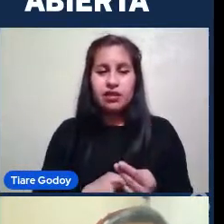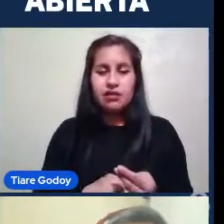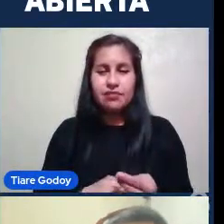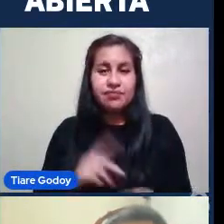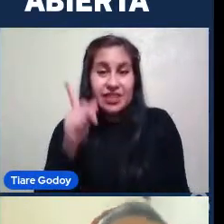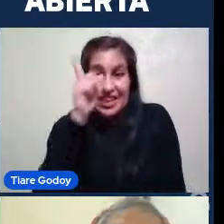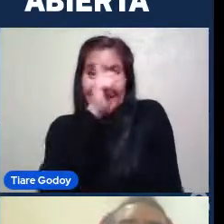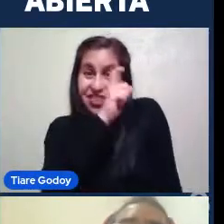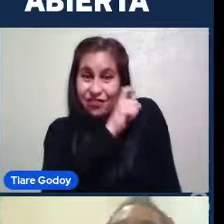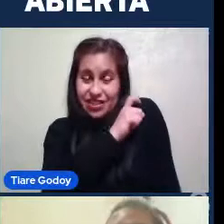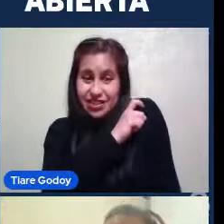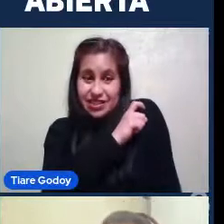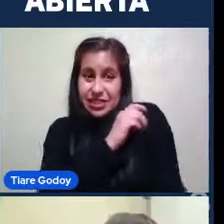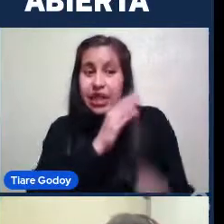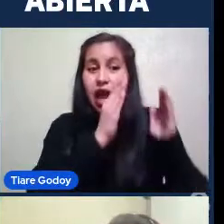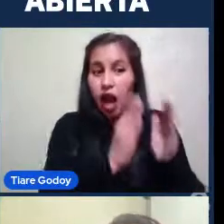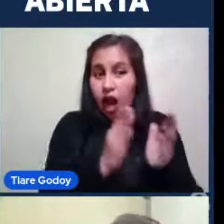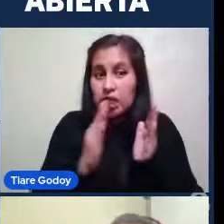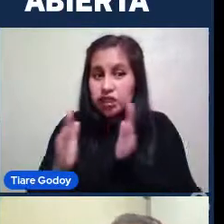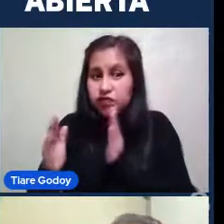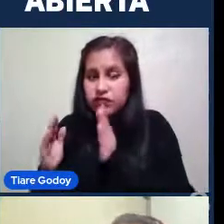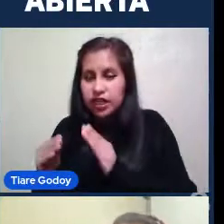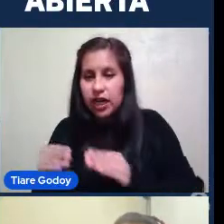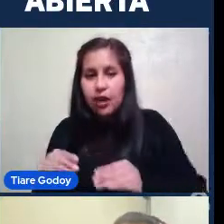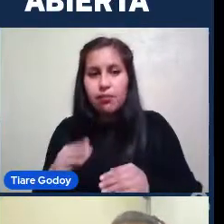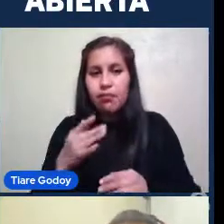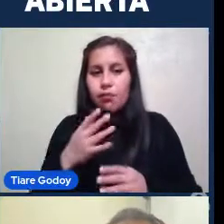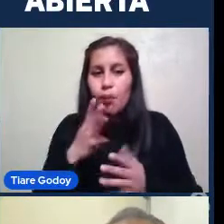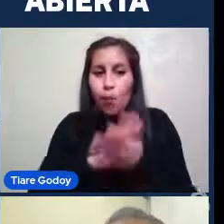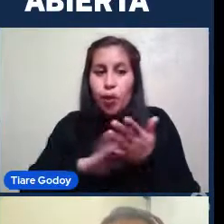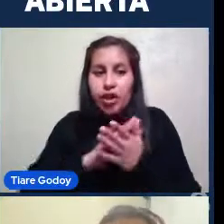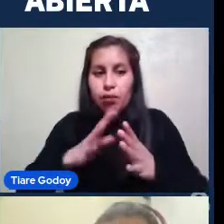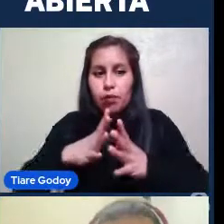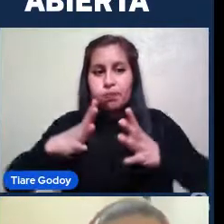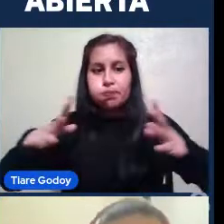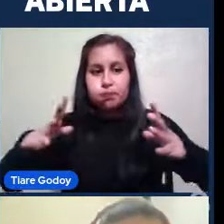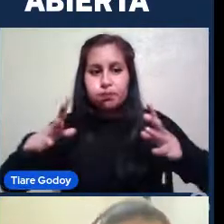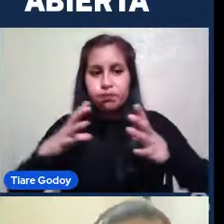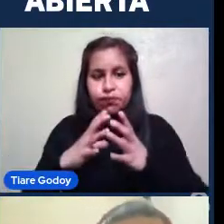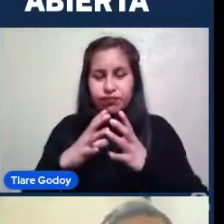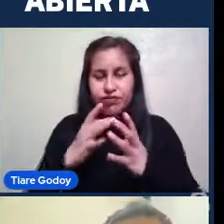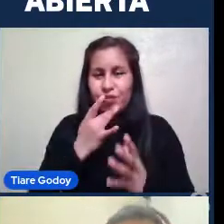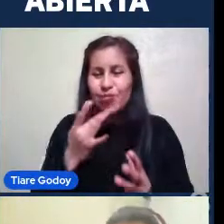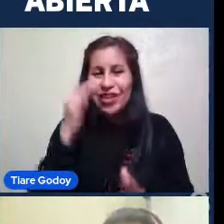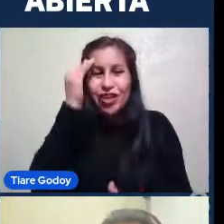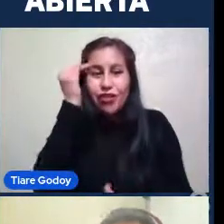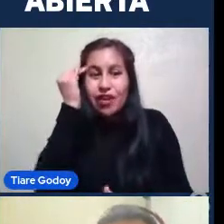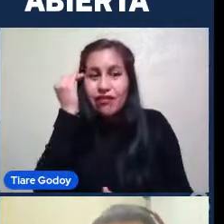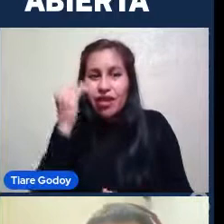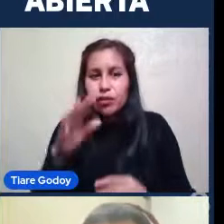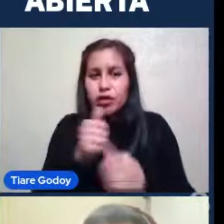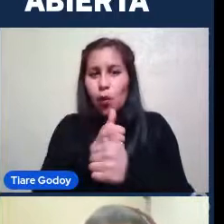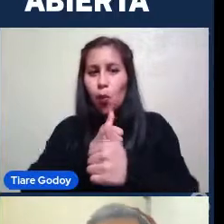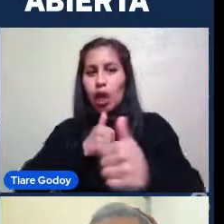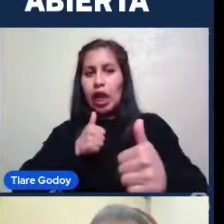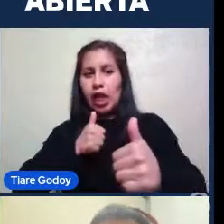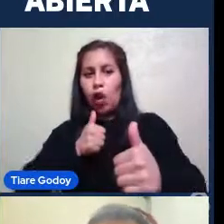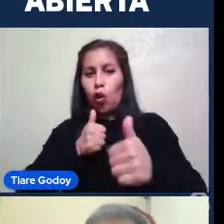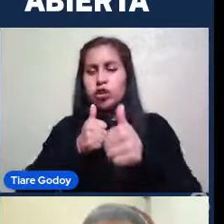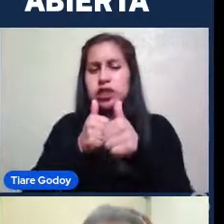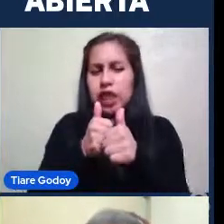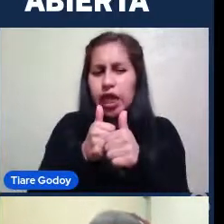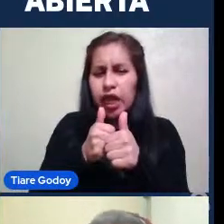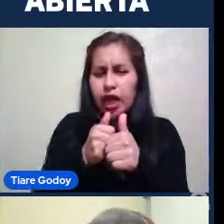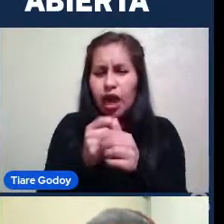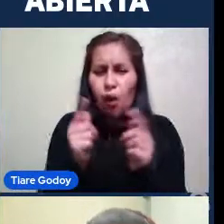Perdón Clasificarlas Por el tamaño Porque no sabemos Si es que son muy grandes Y están muy lejos O si están muy chicas O si son muy